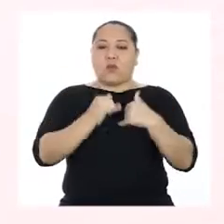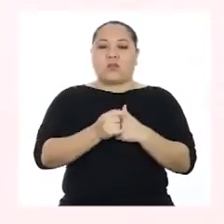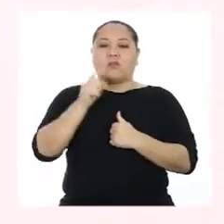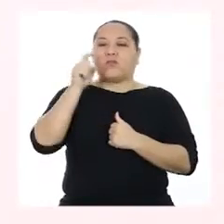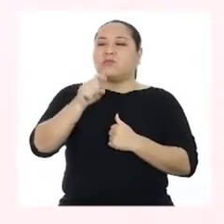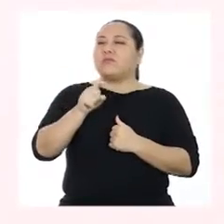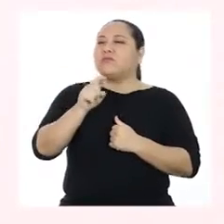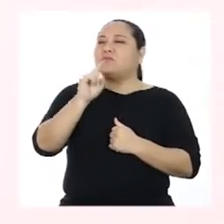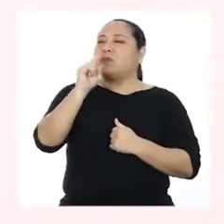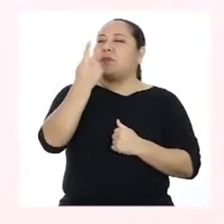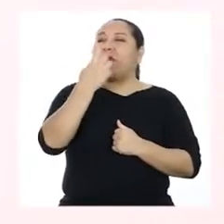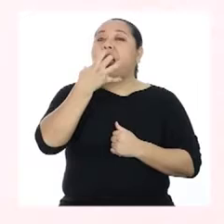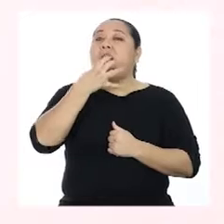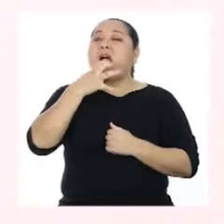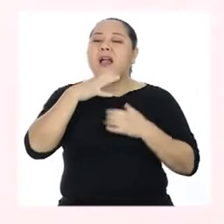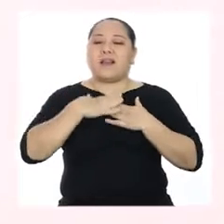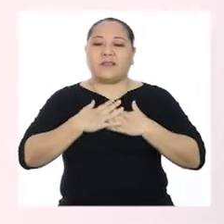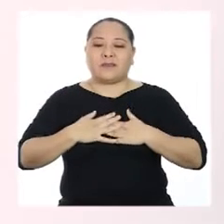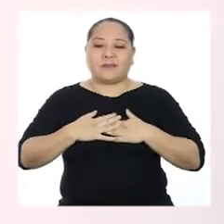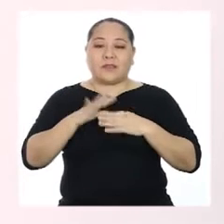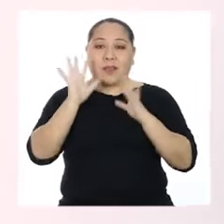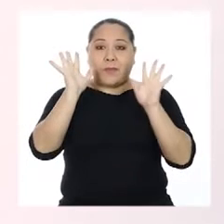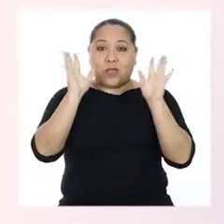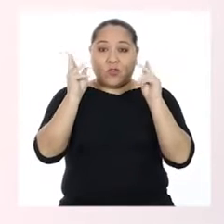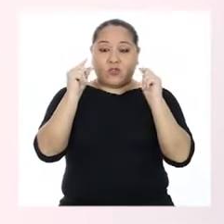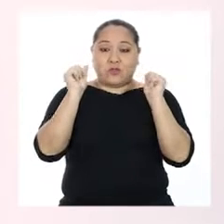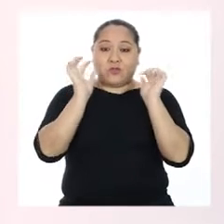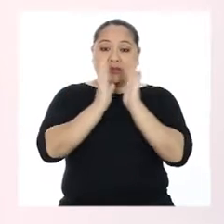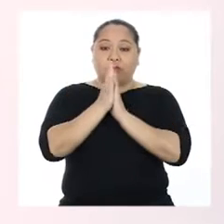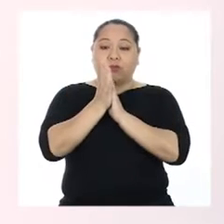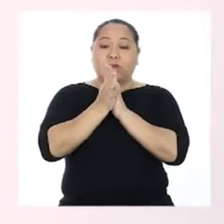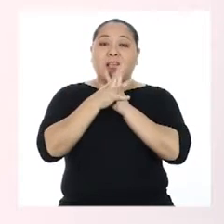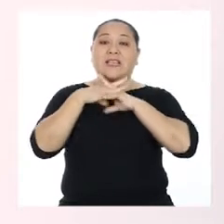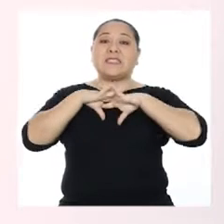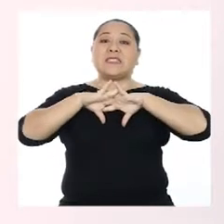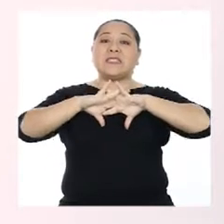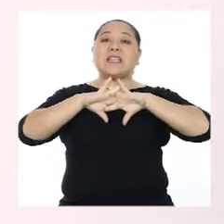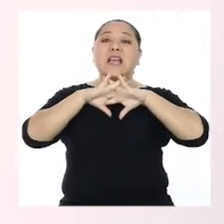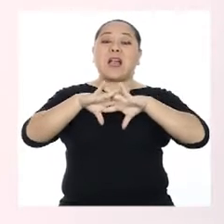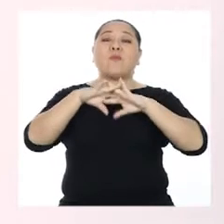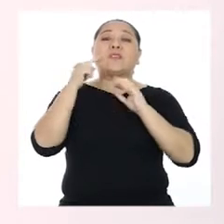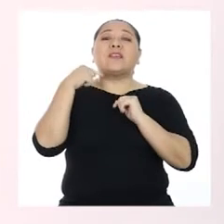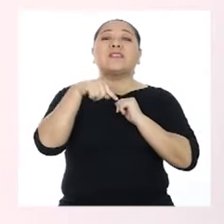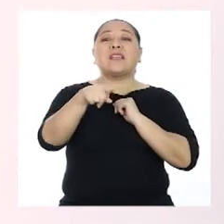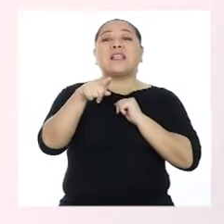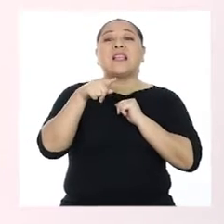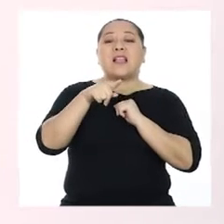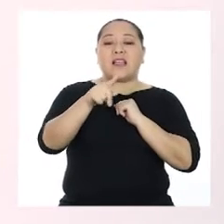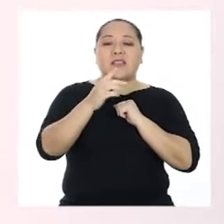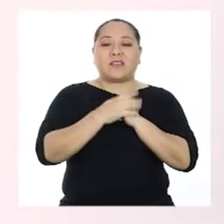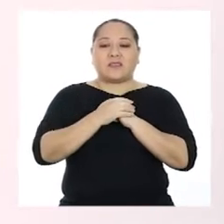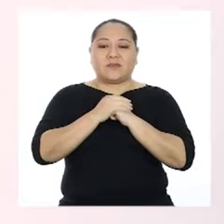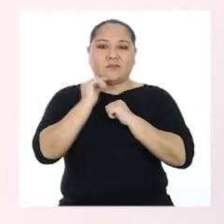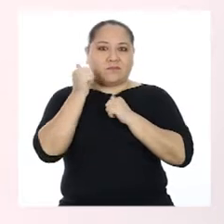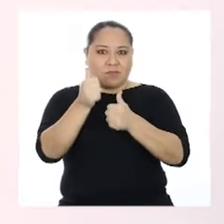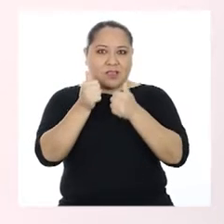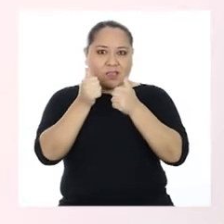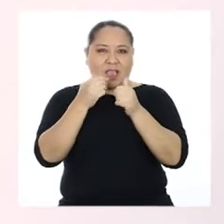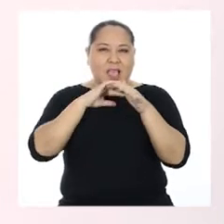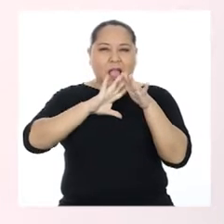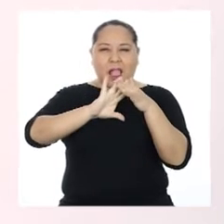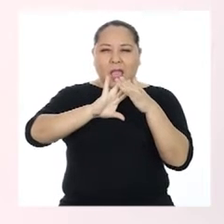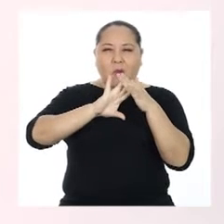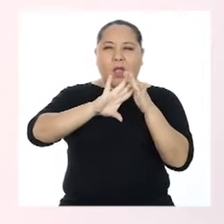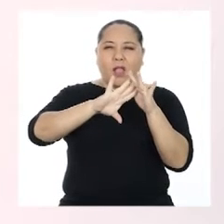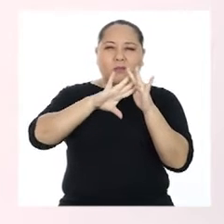jugar, vamos a hacer un pequeño calentamiento. Nos tomamos de las manos y estiramos hacia adelante. Eso